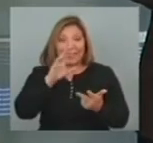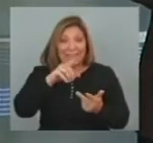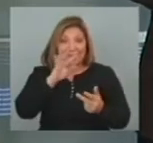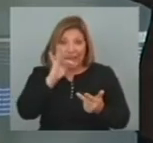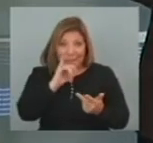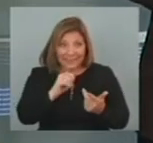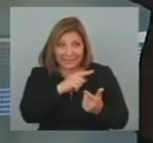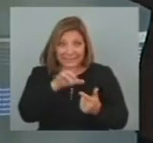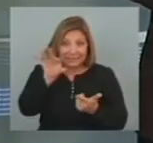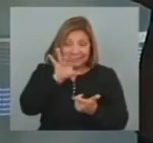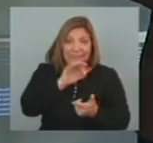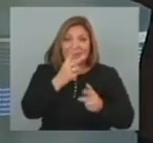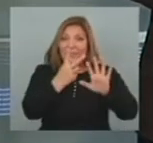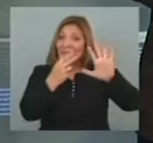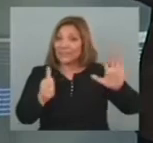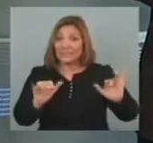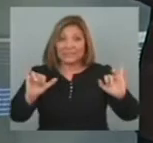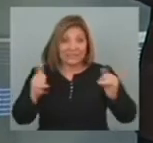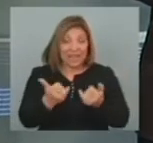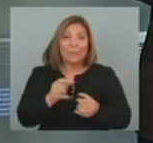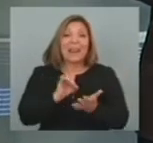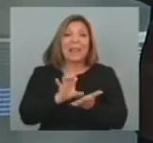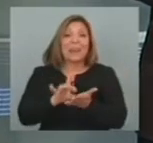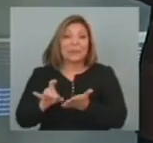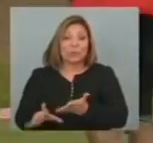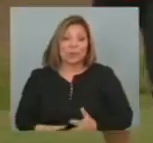de Tavares Están los 26 Para los partidos de eliminatoria